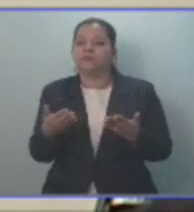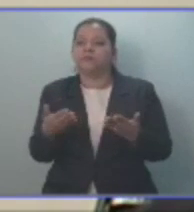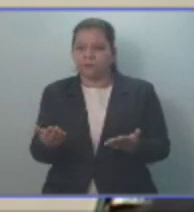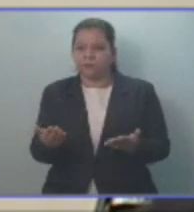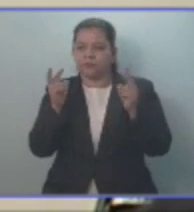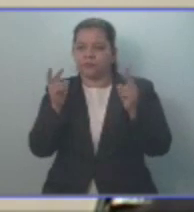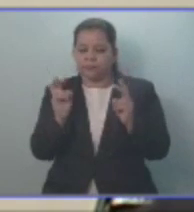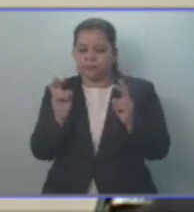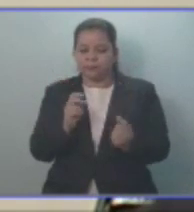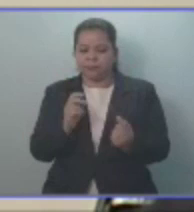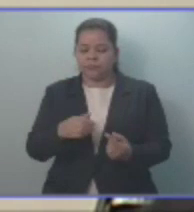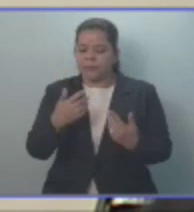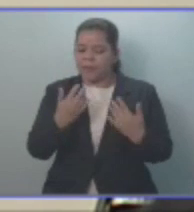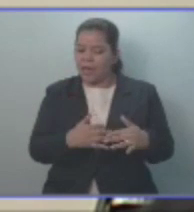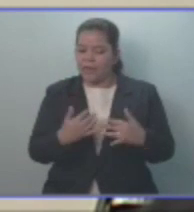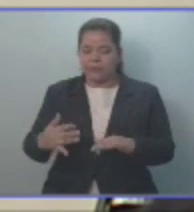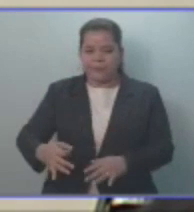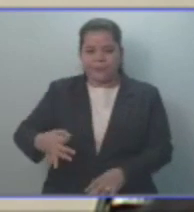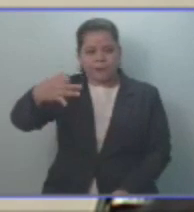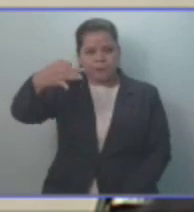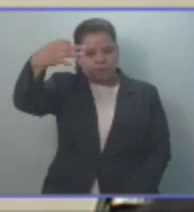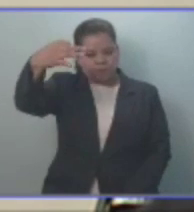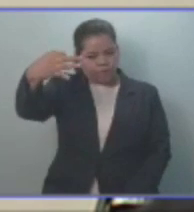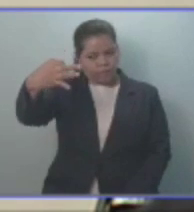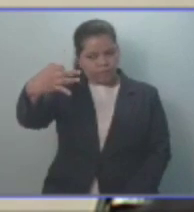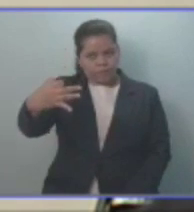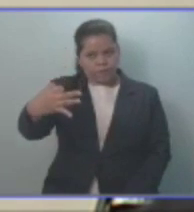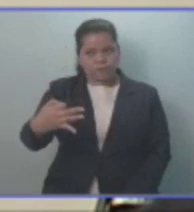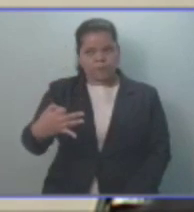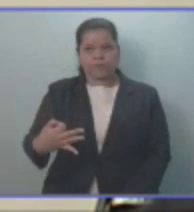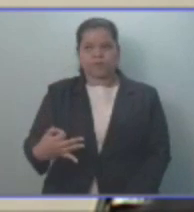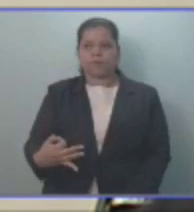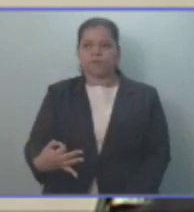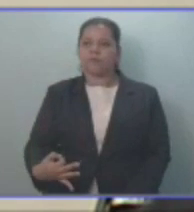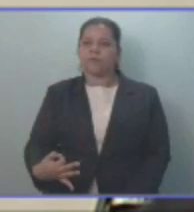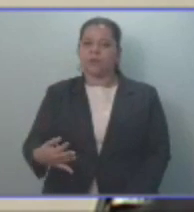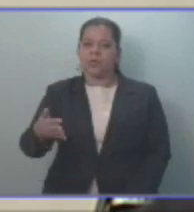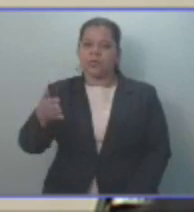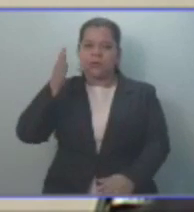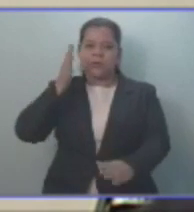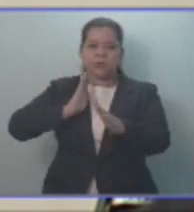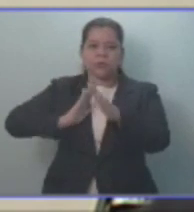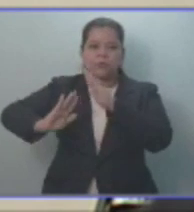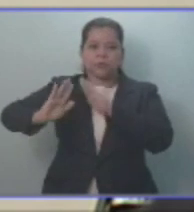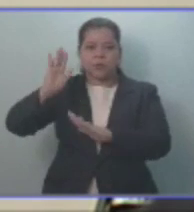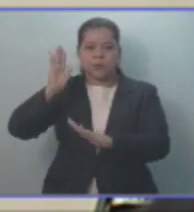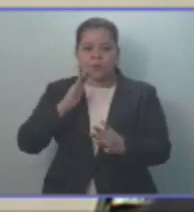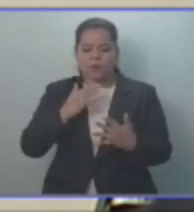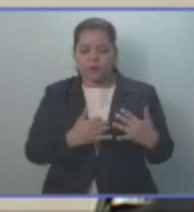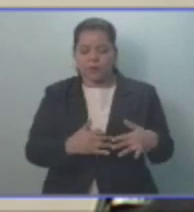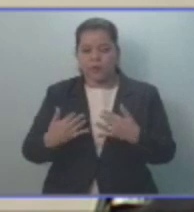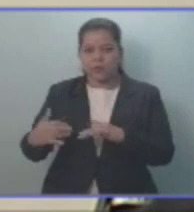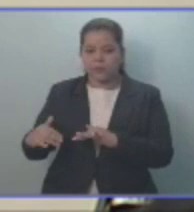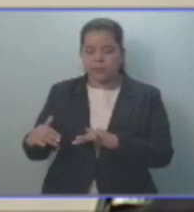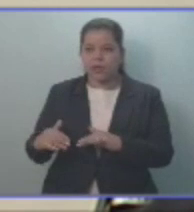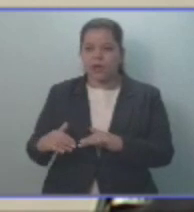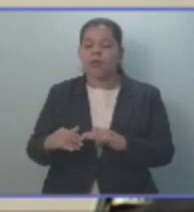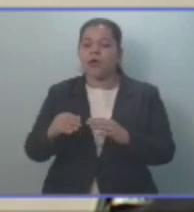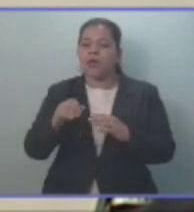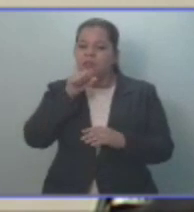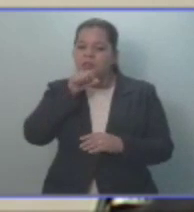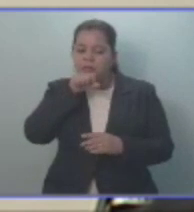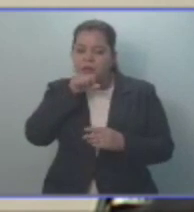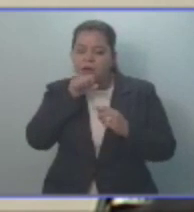magno evento, este histórico evento. De canonización